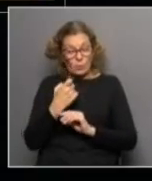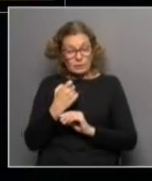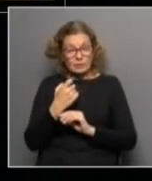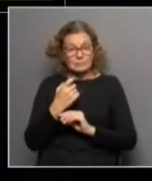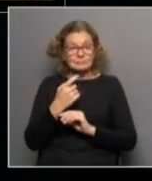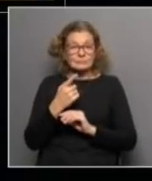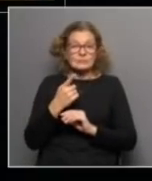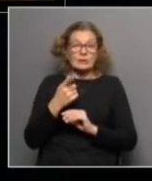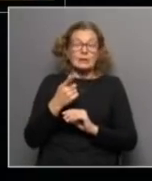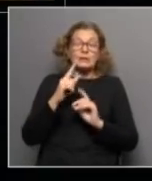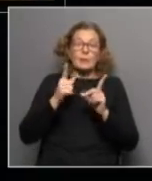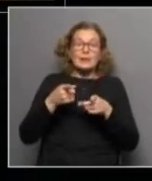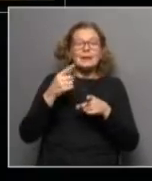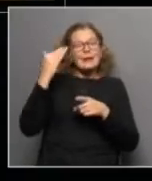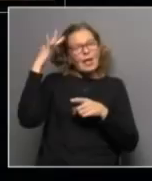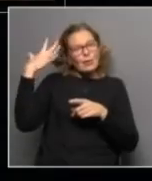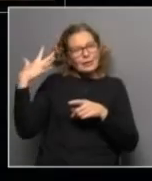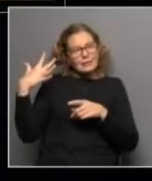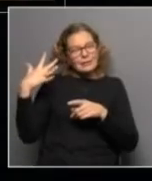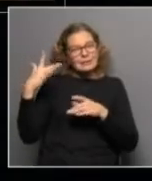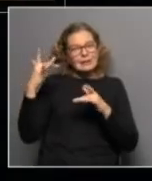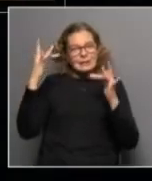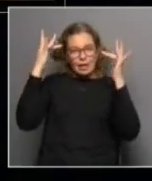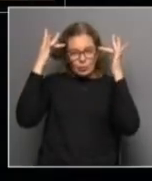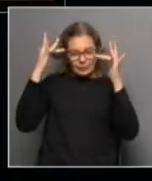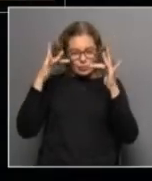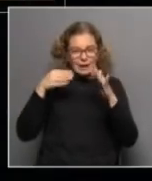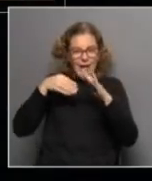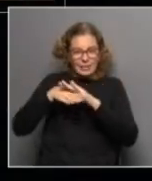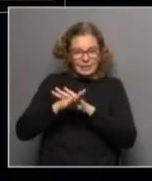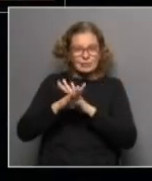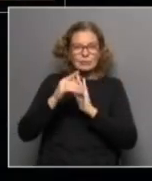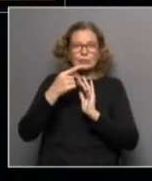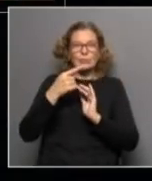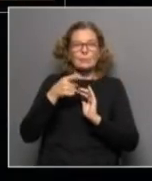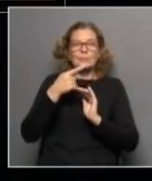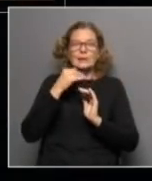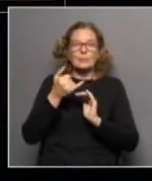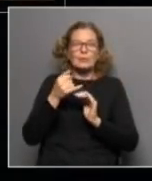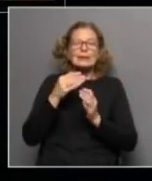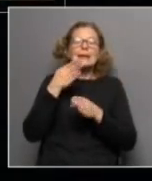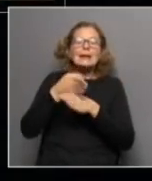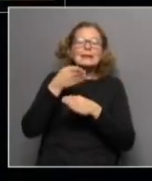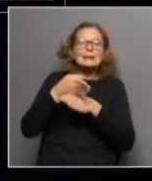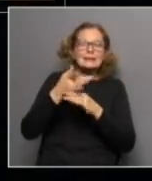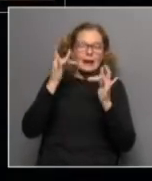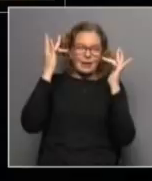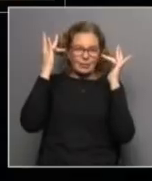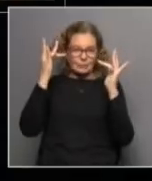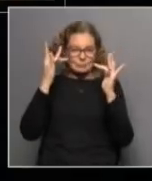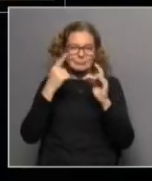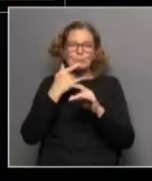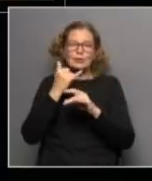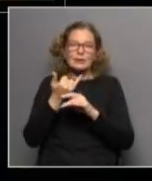Y en el caso de adolescentes, el acceso y el rezago, la asistencia y el rezago educativos se